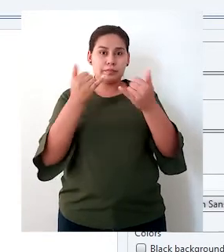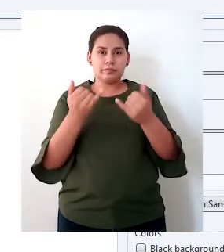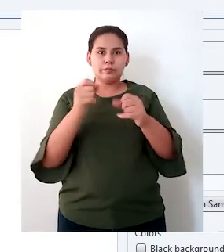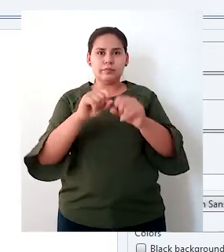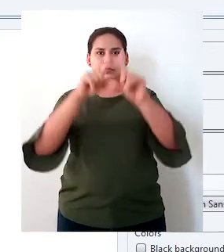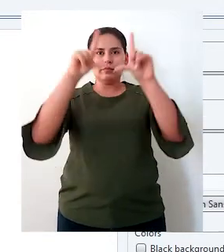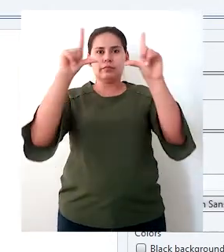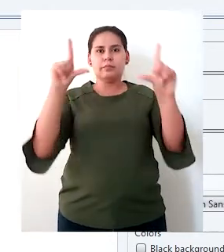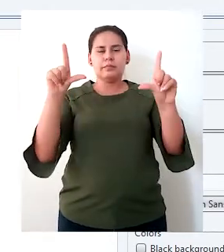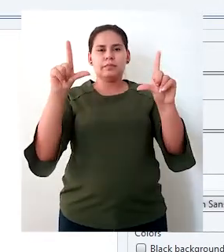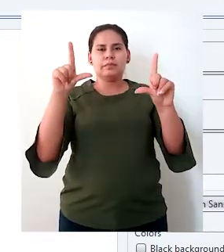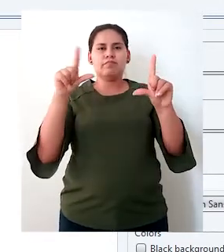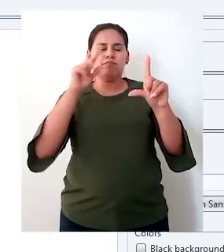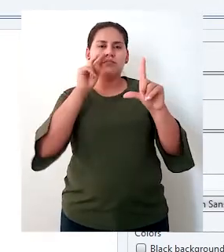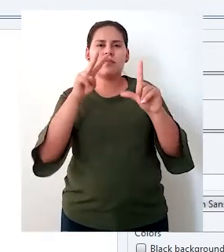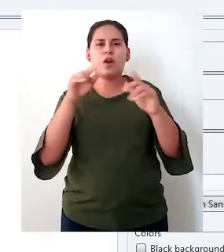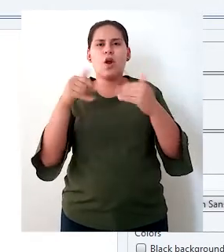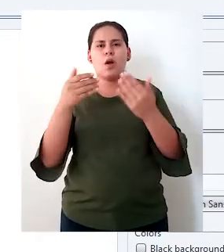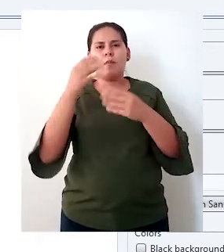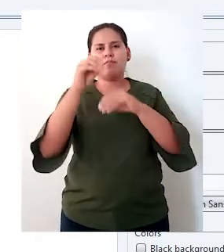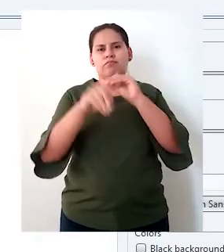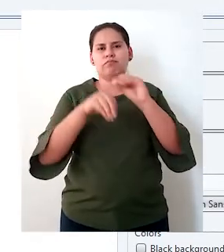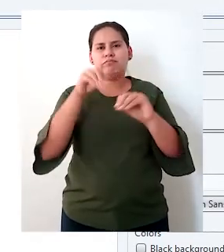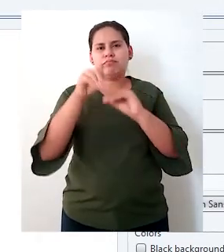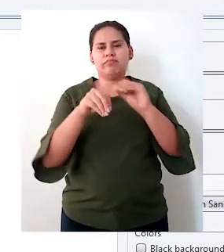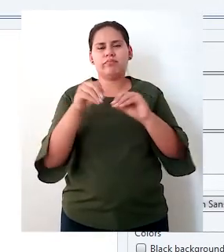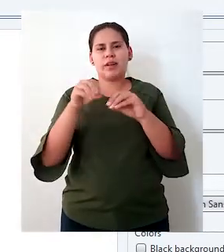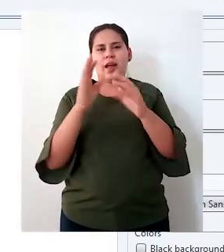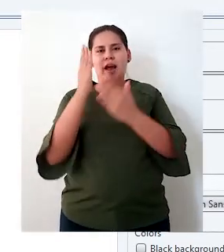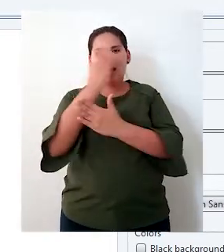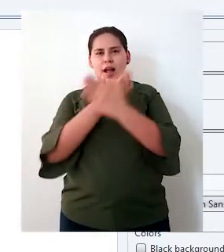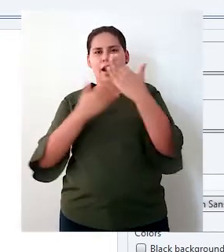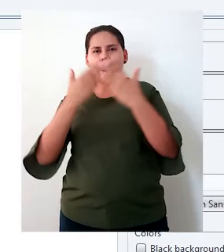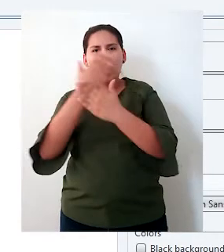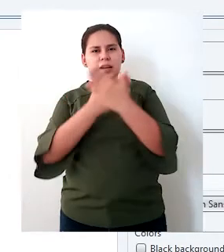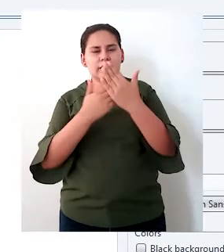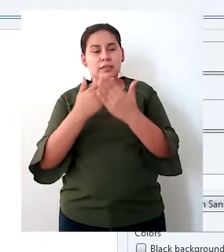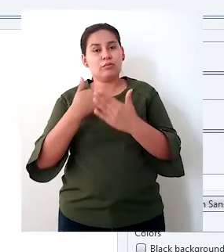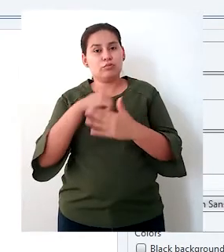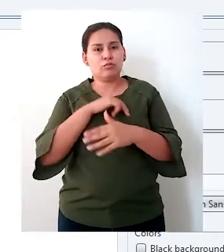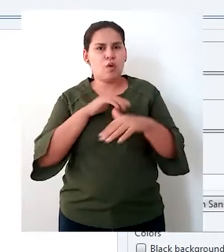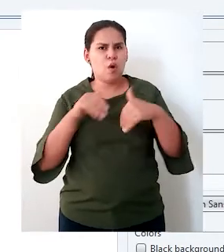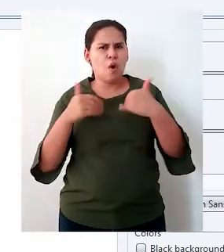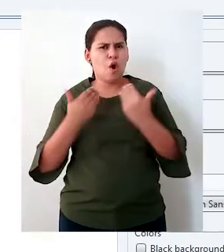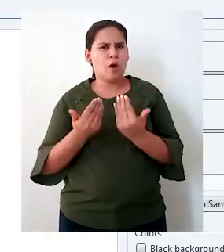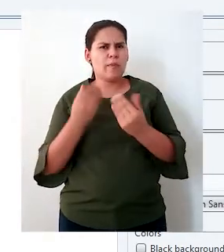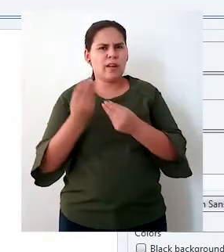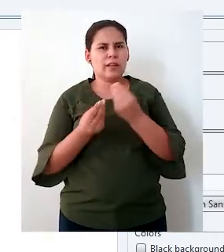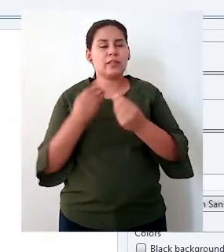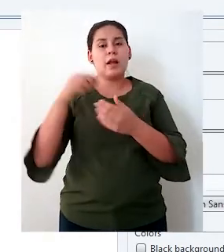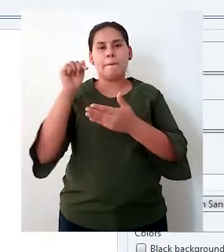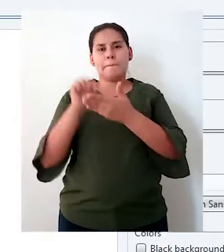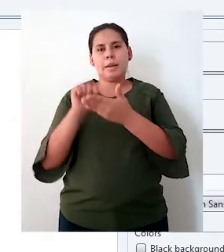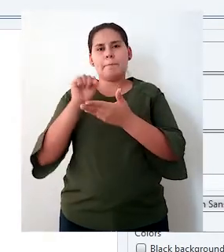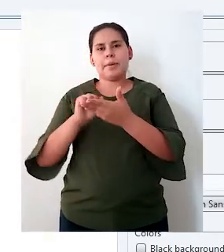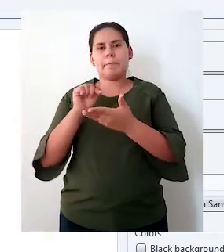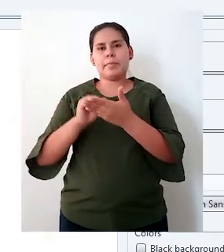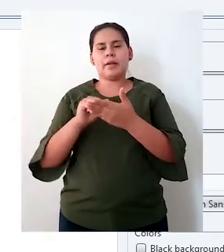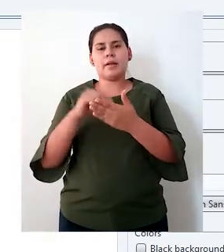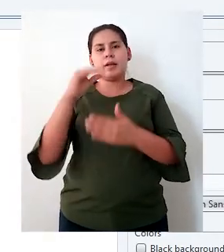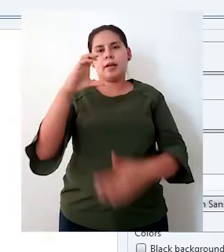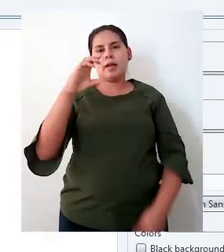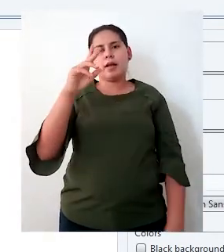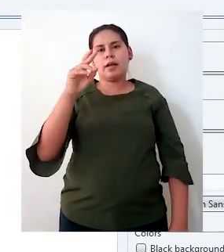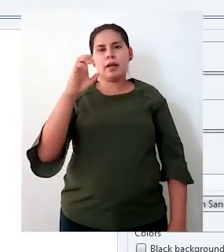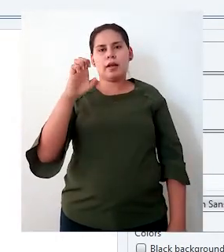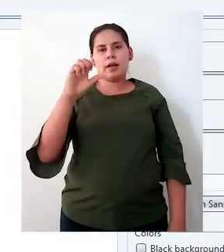BossViewer. Para crear nuestro análisis bibliométrico, lo que vamos a hacer entonces es hacer clic en el botón de Create.